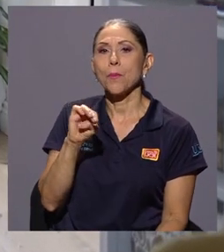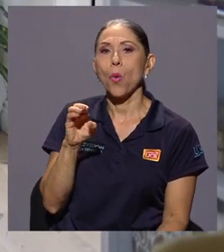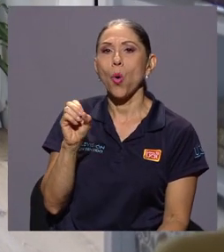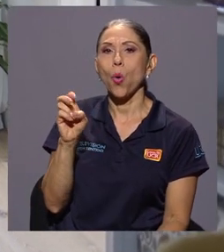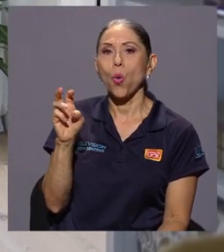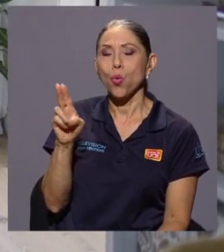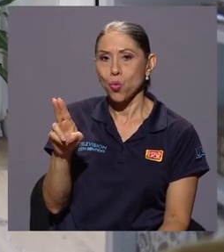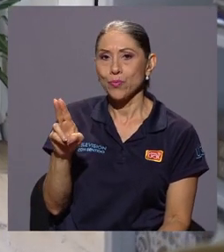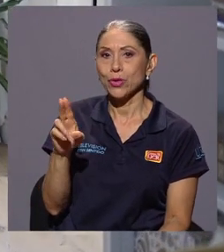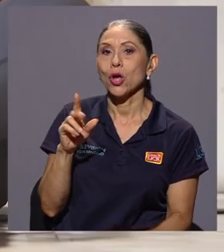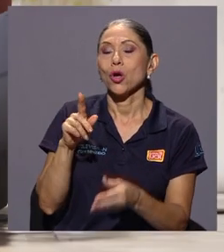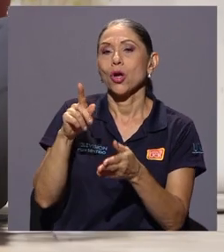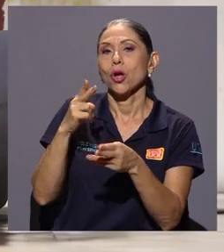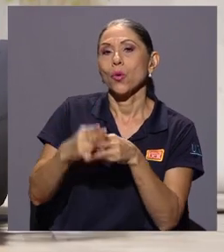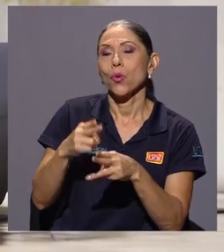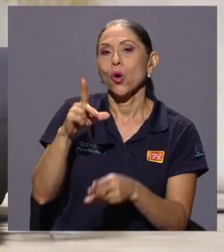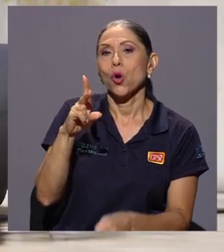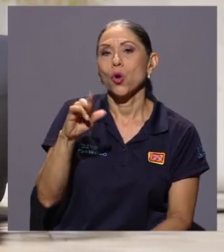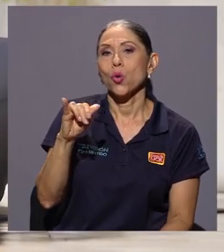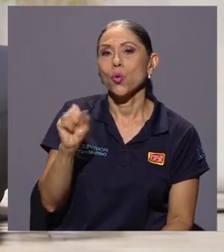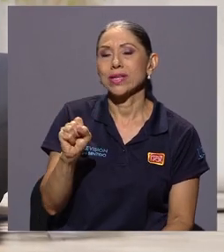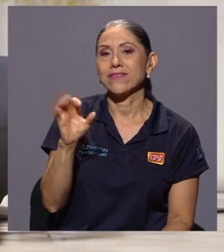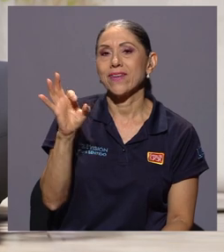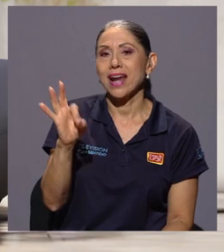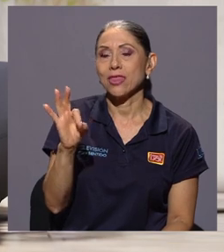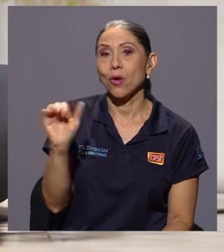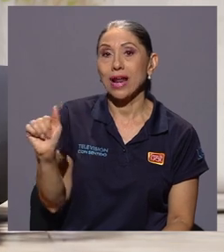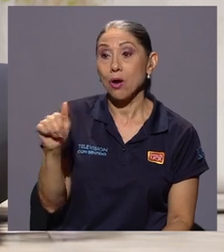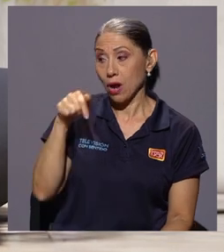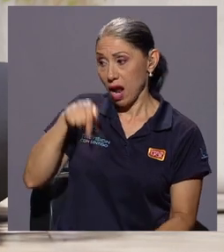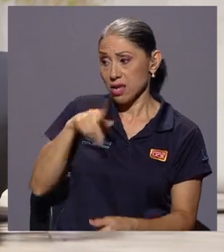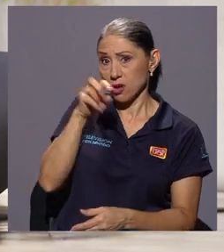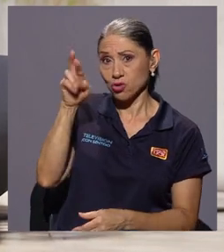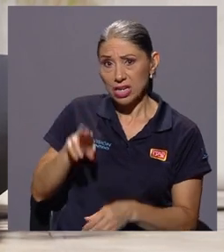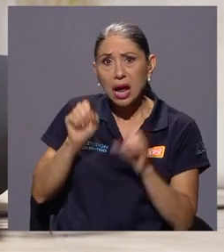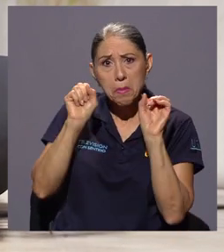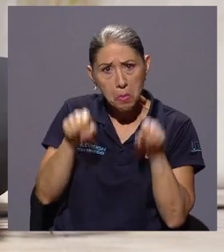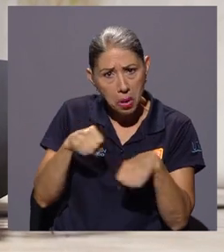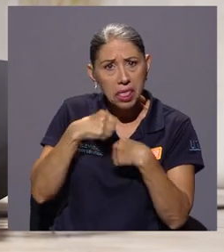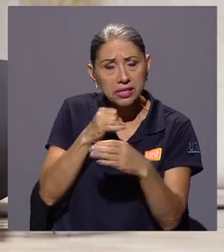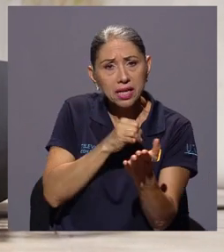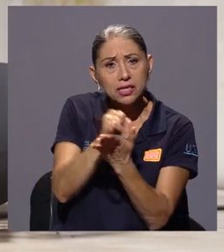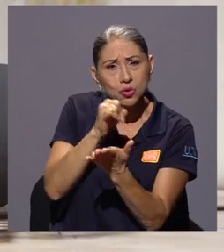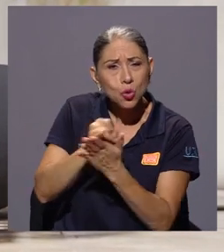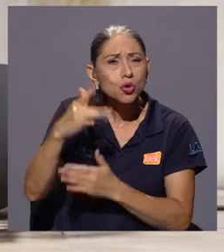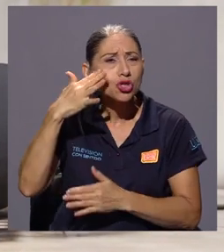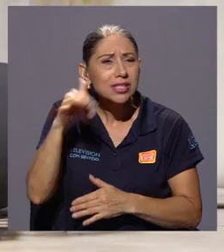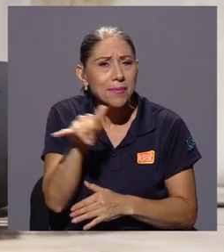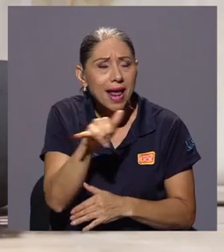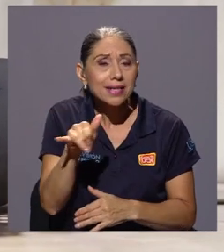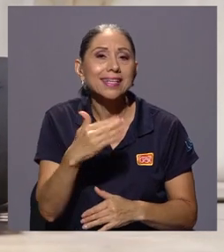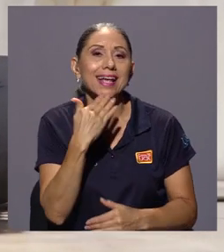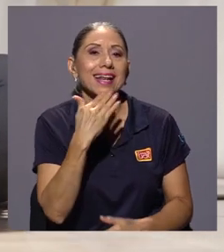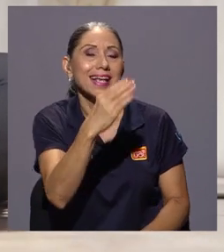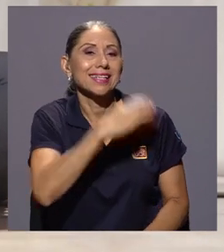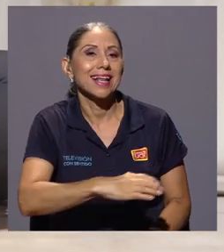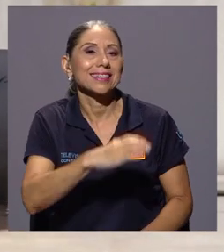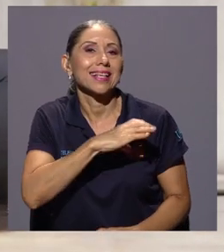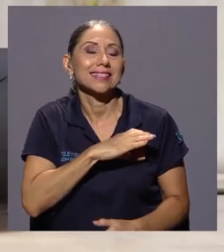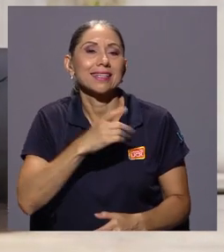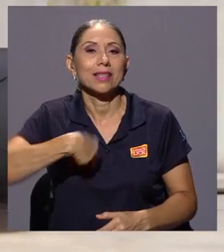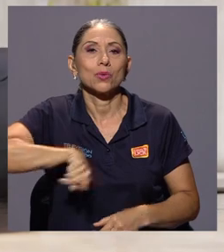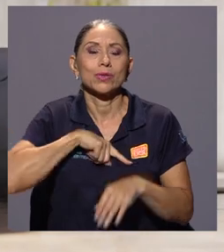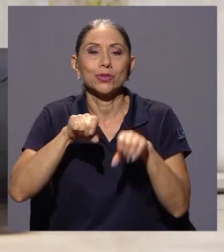Luis Fernando Aragón, en Costa Rica podríamos hacer estudios similares gracias a las características de nuestro sistema